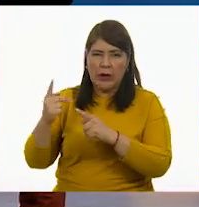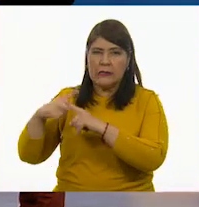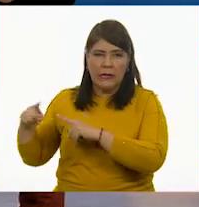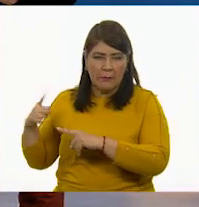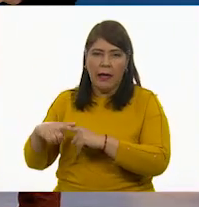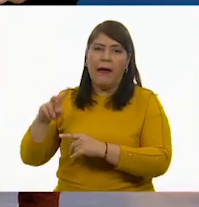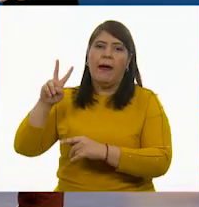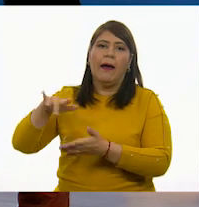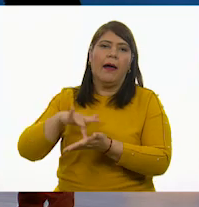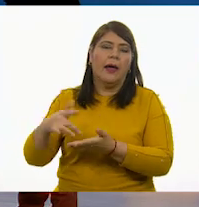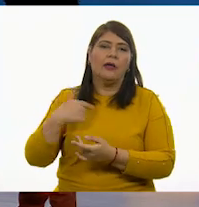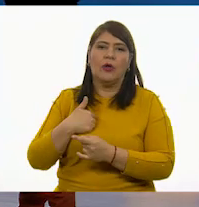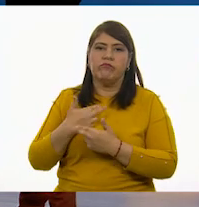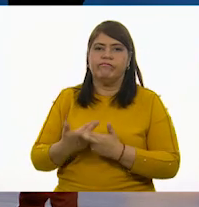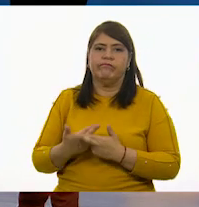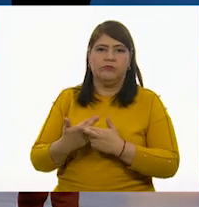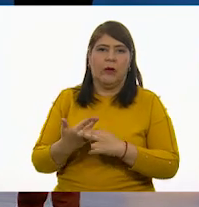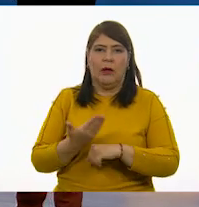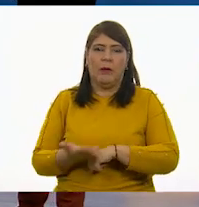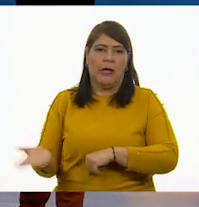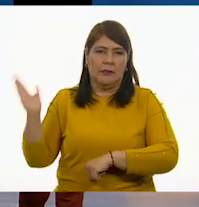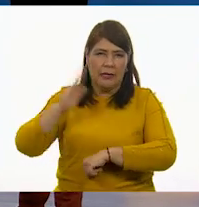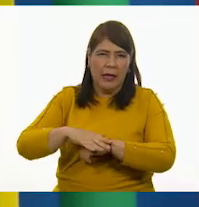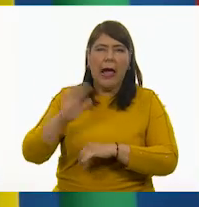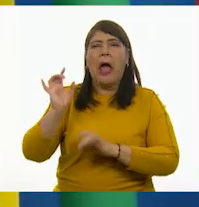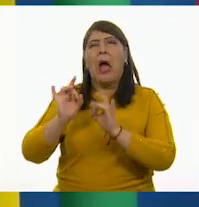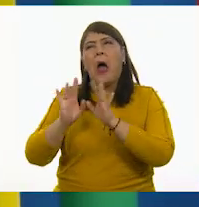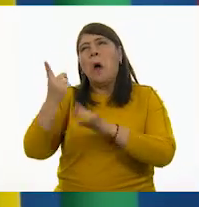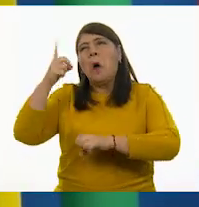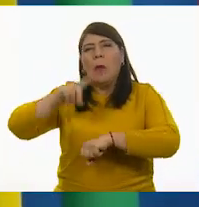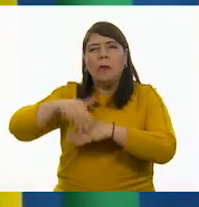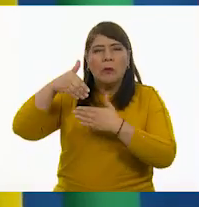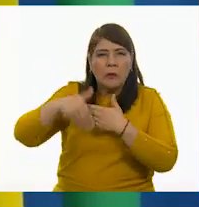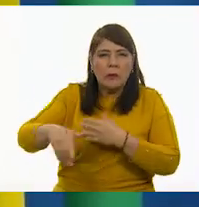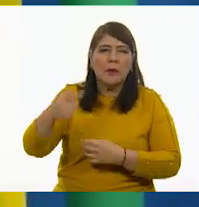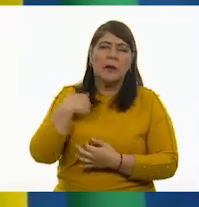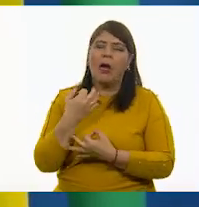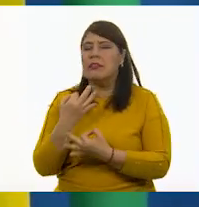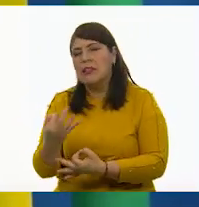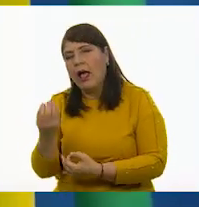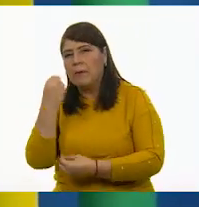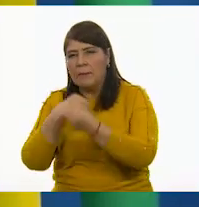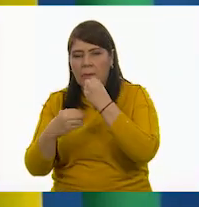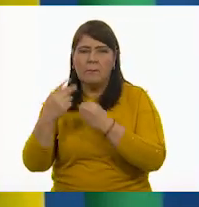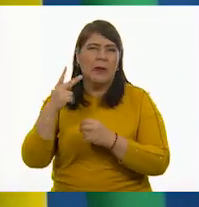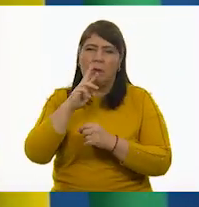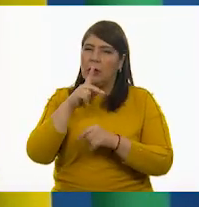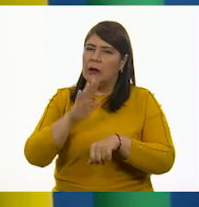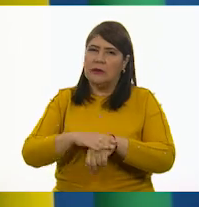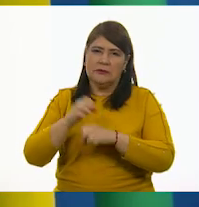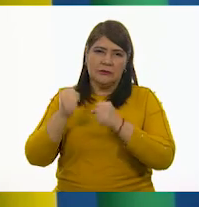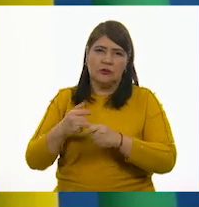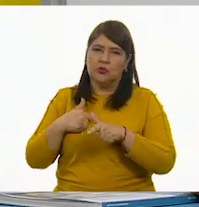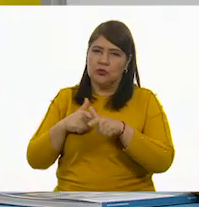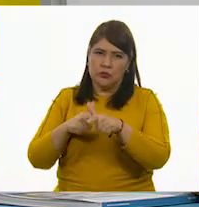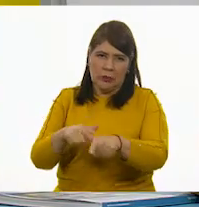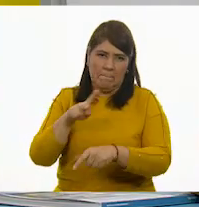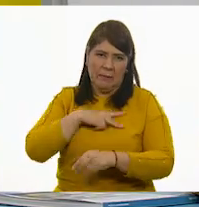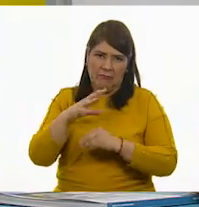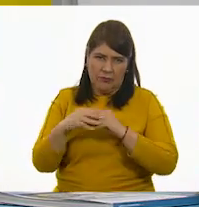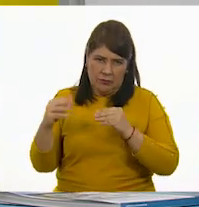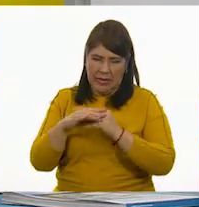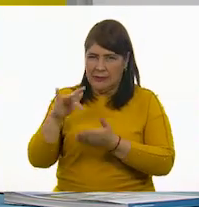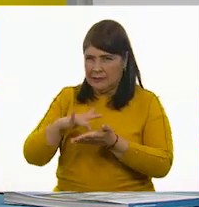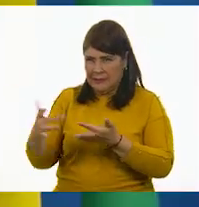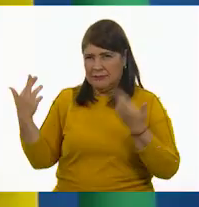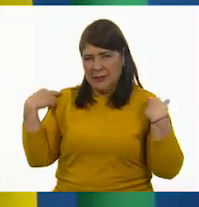calorías que necesito para todo el día. De repente a lo mejor me daré un antojito, pero prefiero mejor seguir con mis frutas. Gracias, maestro. Hemos